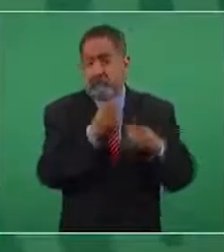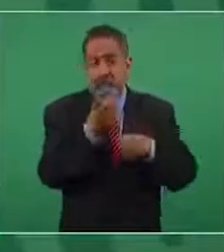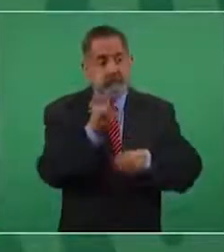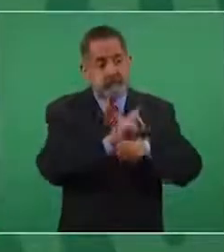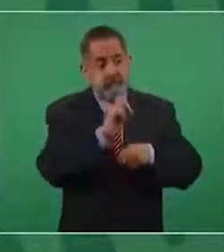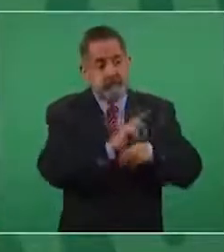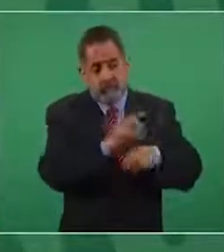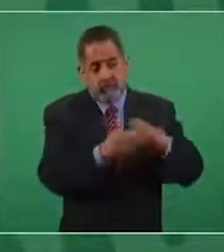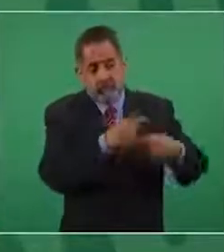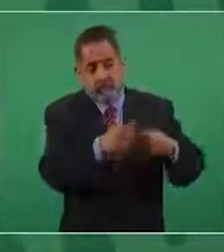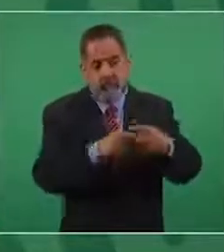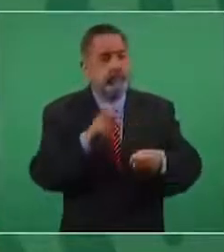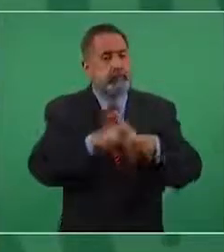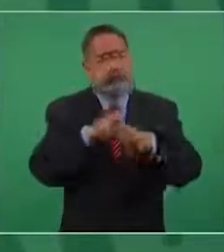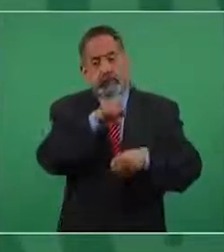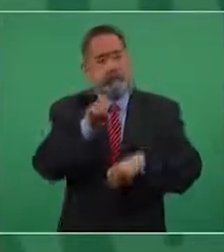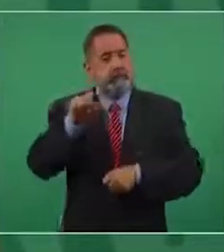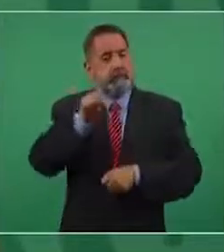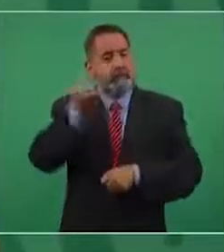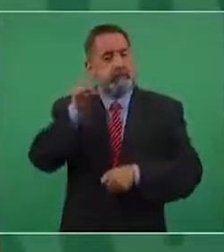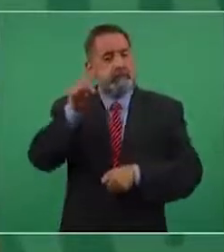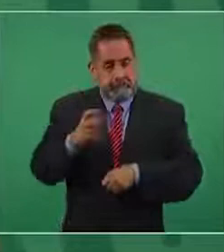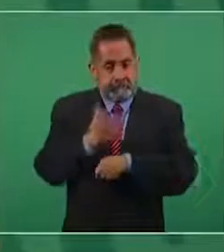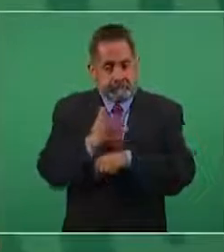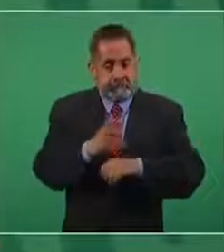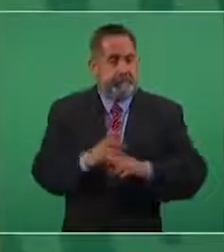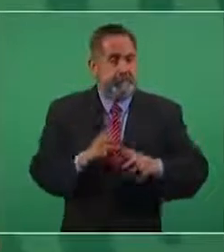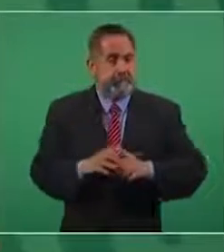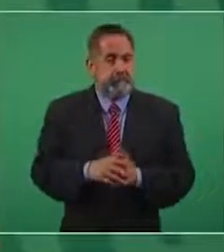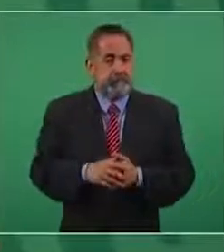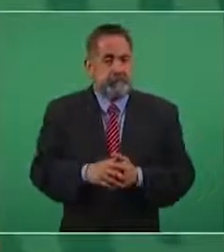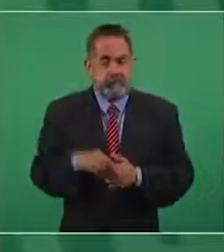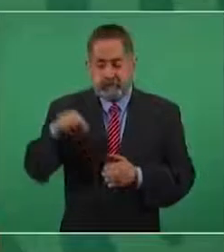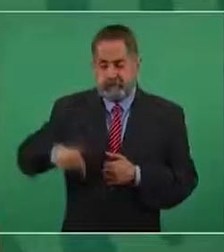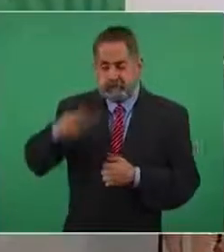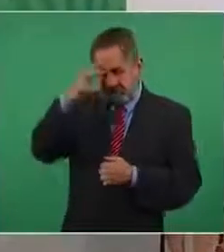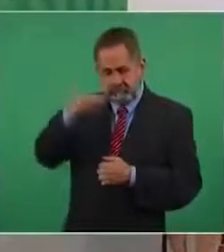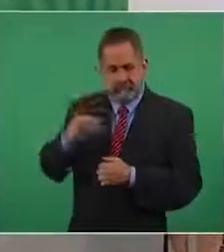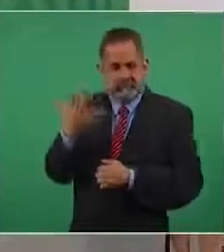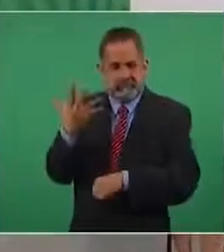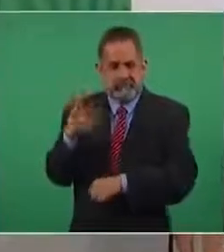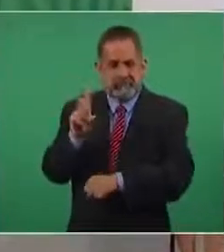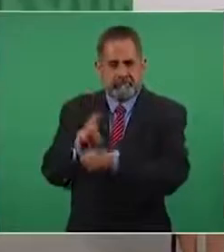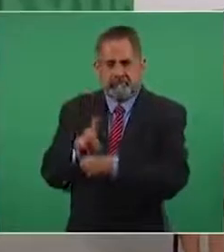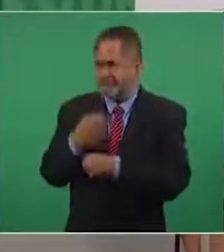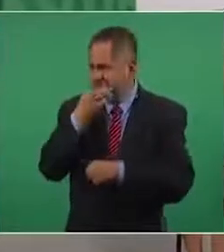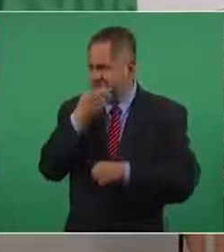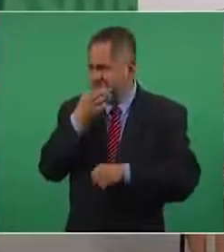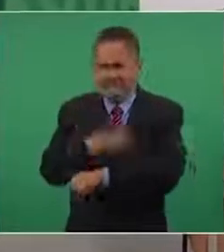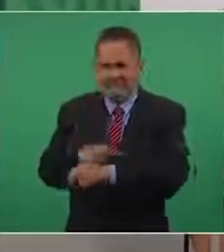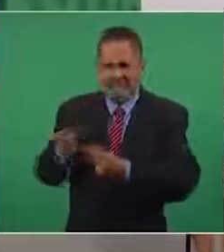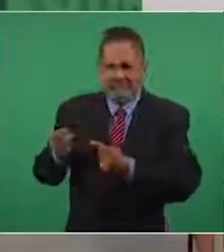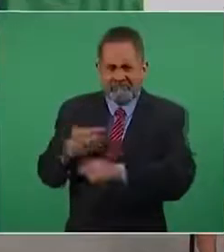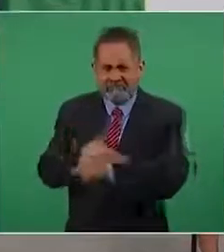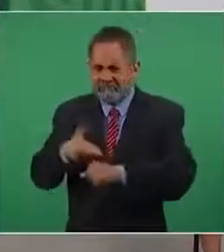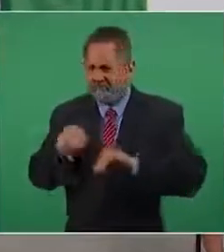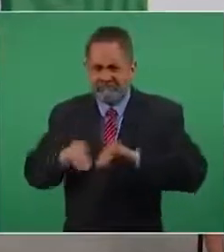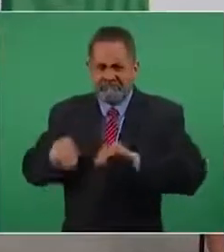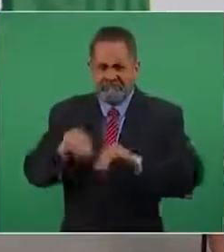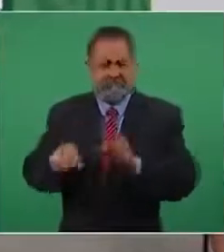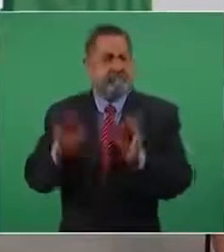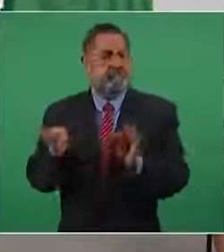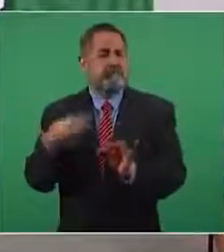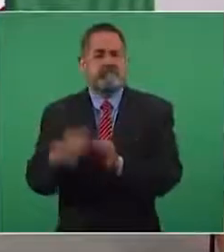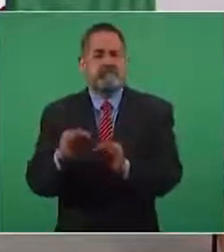en Texas, en cinco días aquí los trabajadores